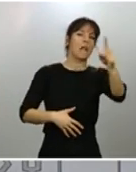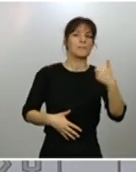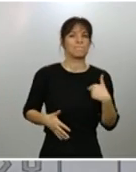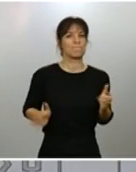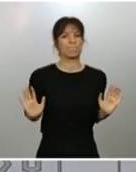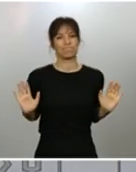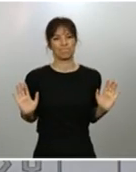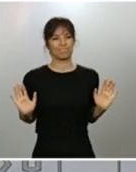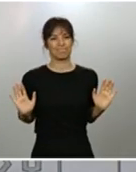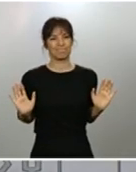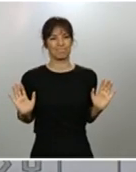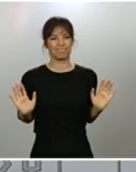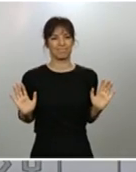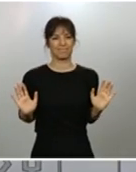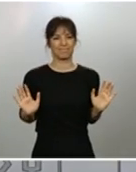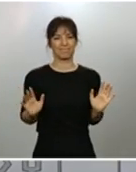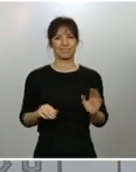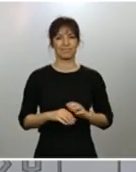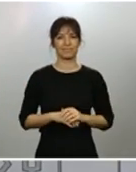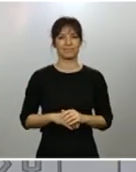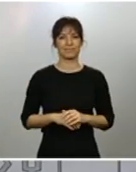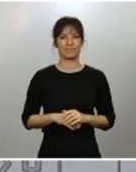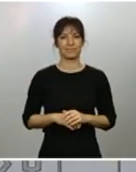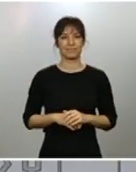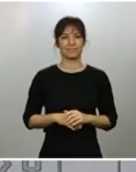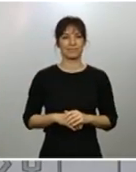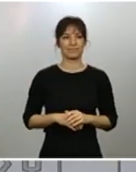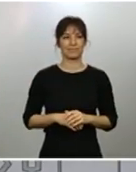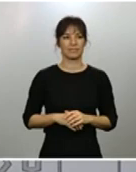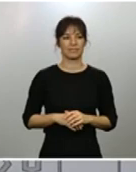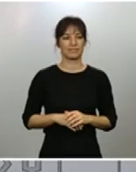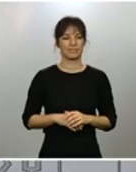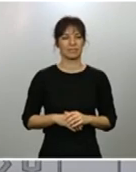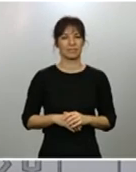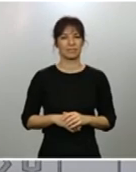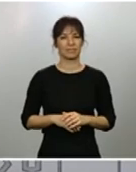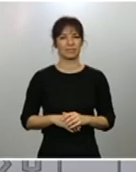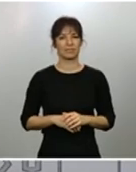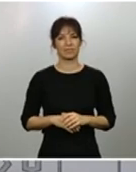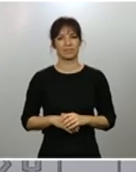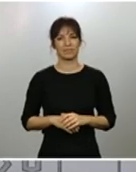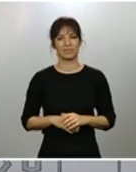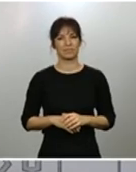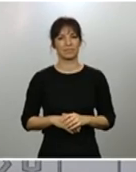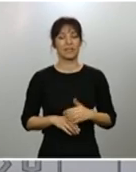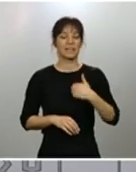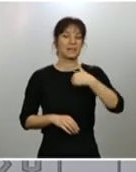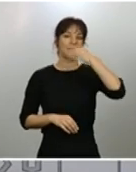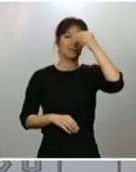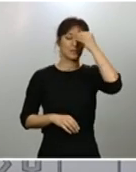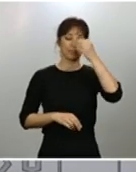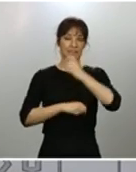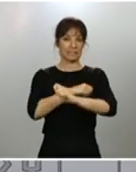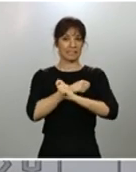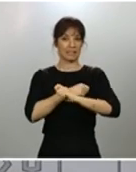Lo que sí que creo es que no podemos plantear nuestra estrategia de control de la enfermedad